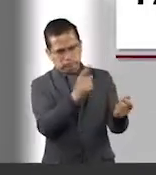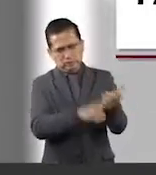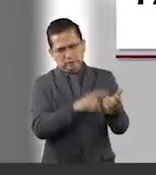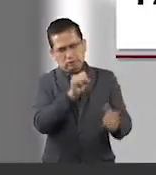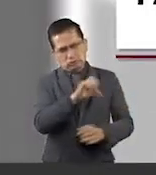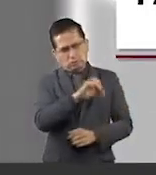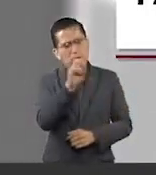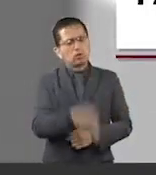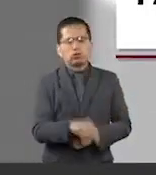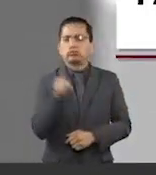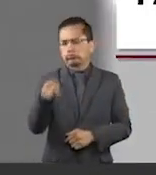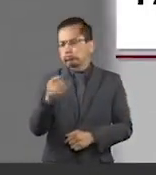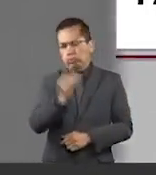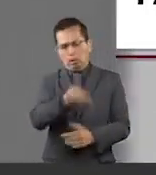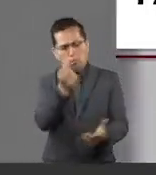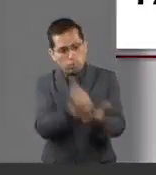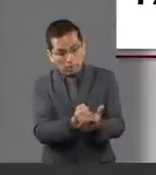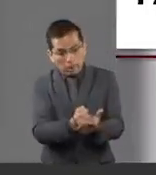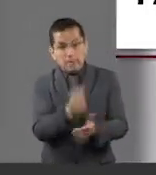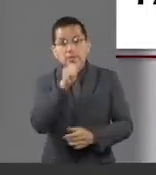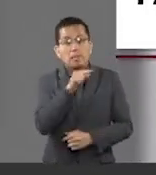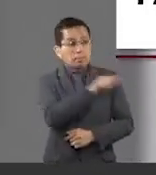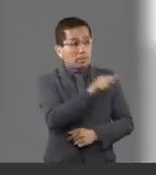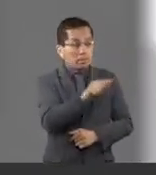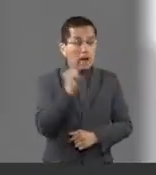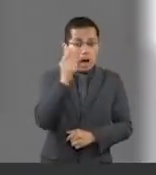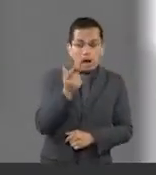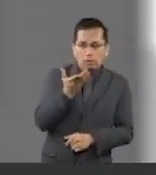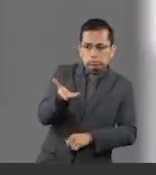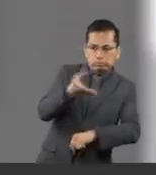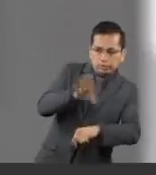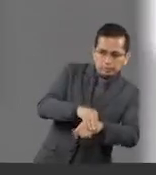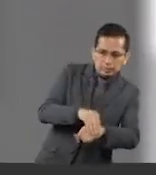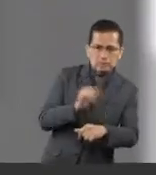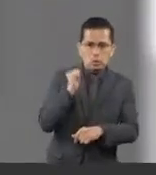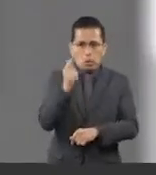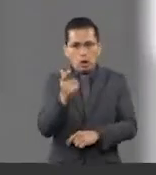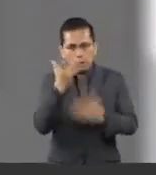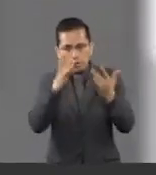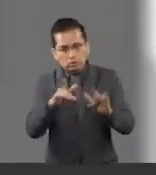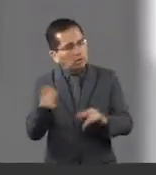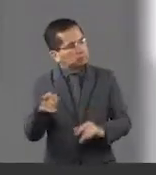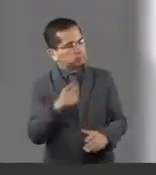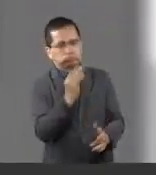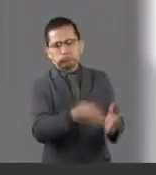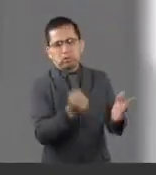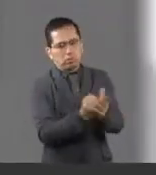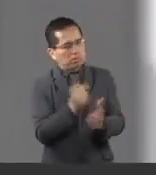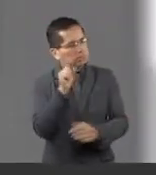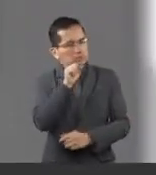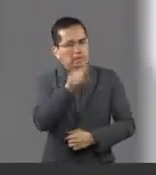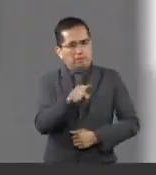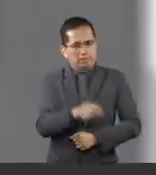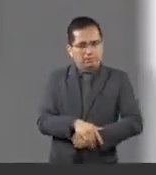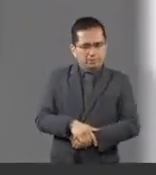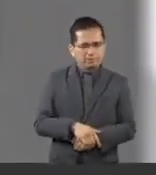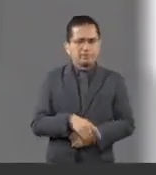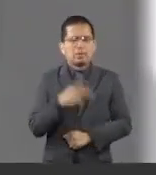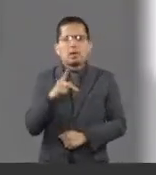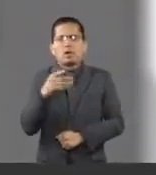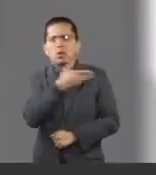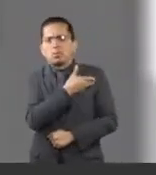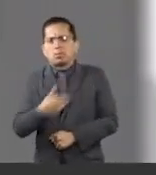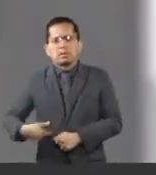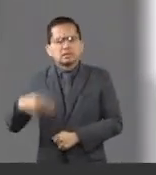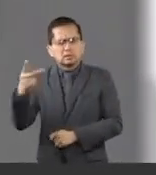avalar la renuncia o solicitud de licencia de los mismos. Pero, ¿por qué el presidente de la República presenta la terna